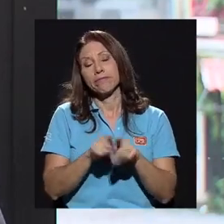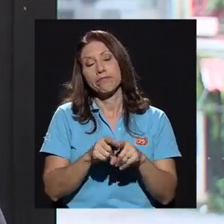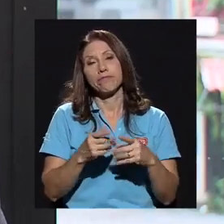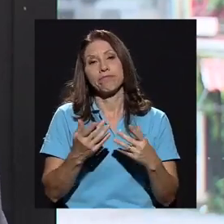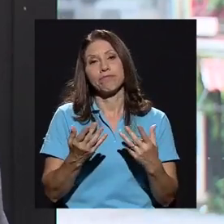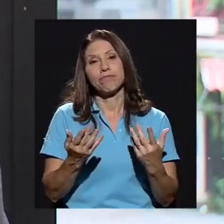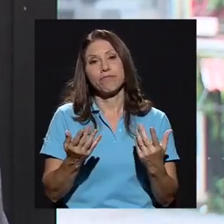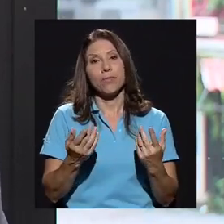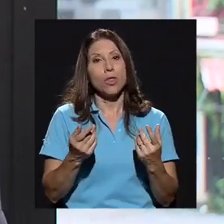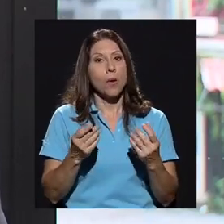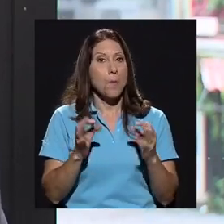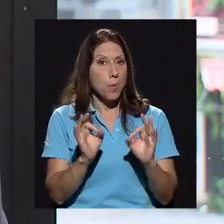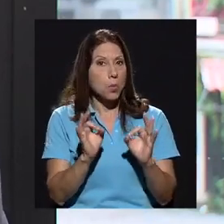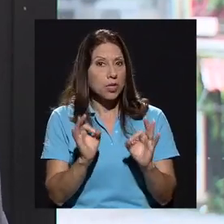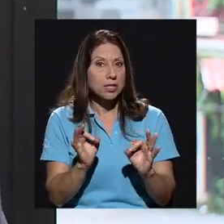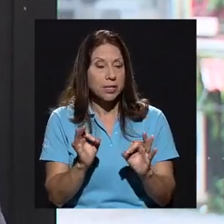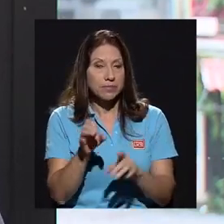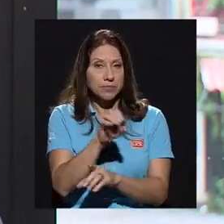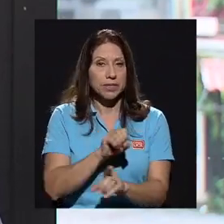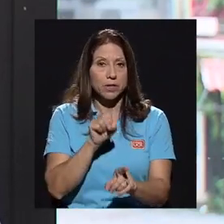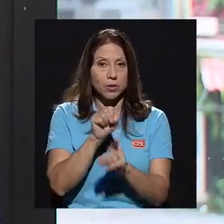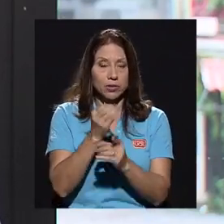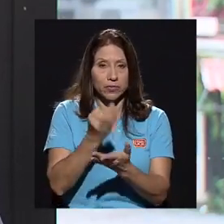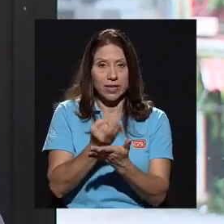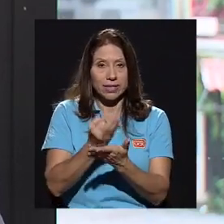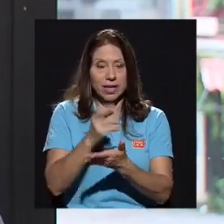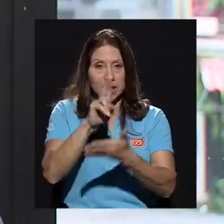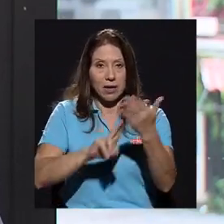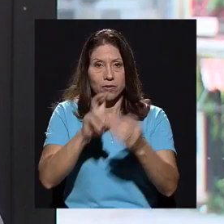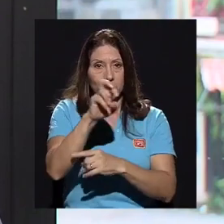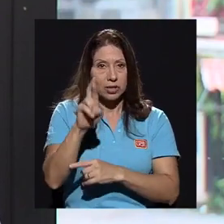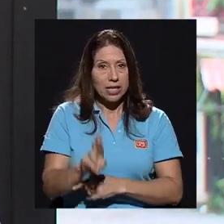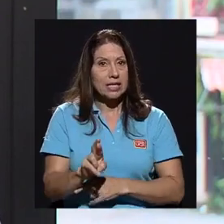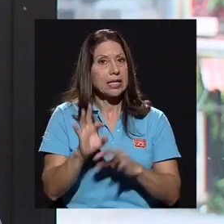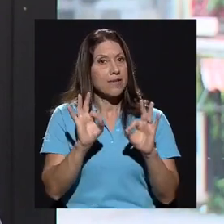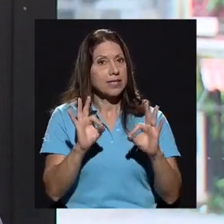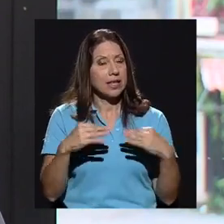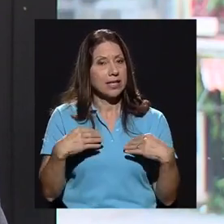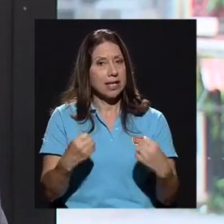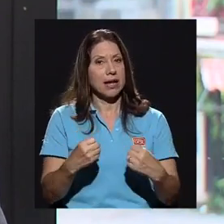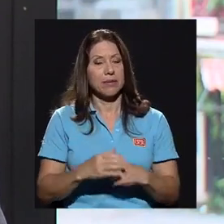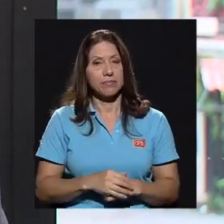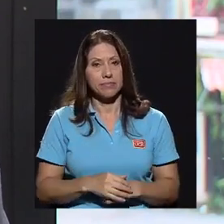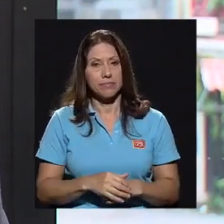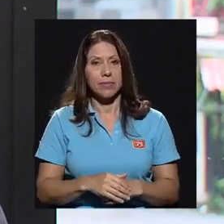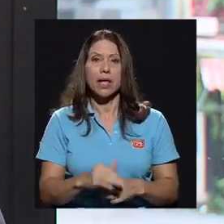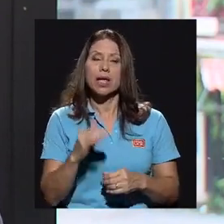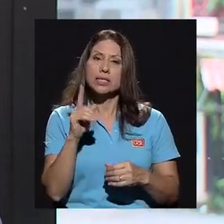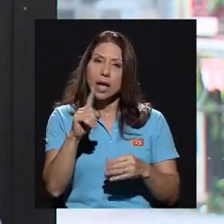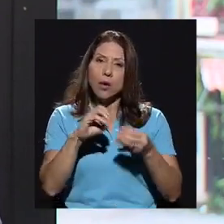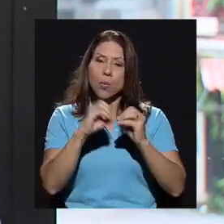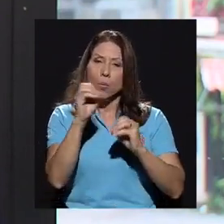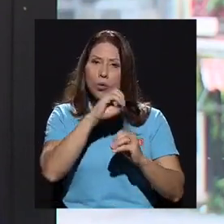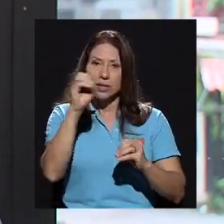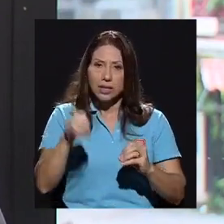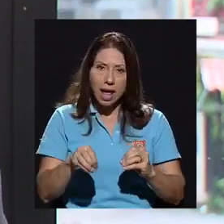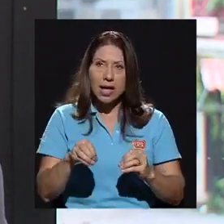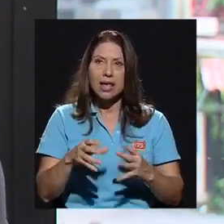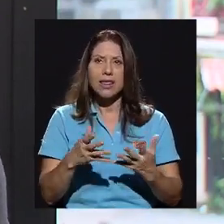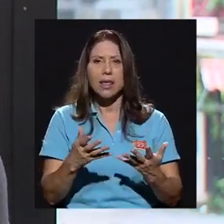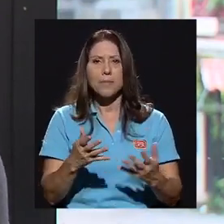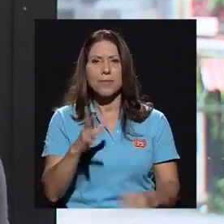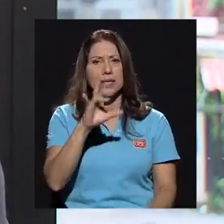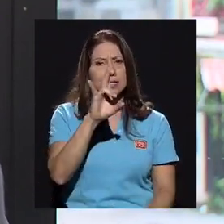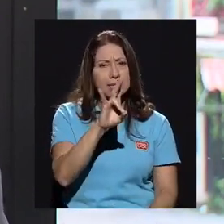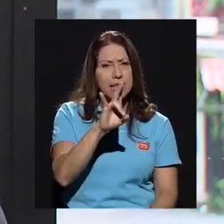la situación financiera de la Universidad de Costa Rica está bastante sana. Está en un porcentaje de